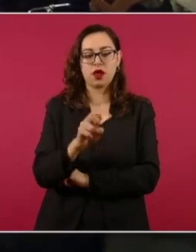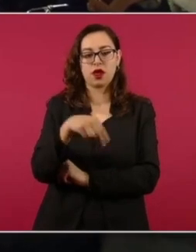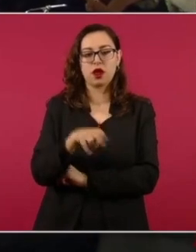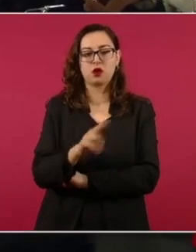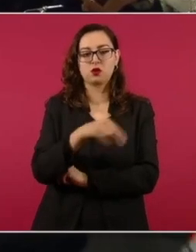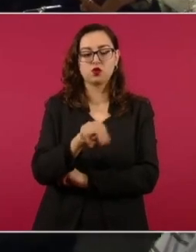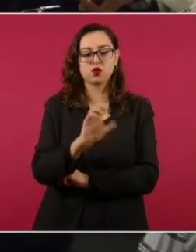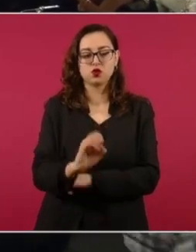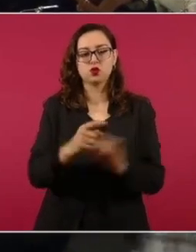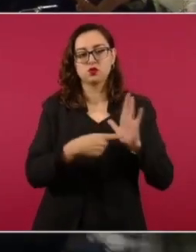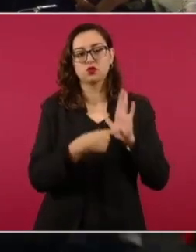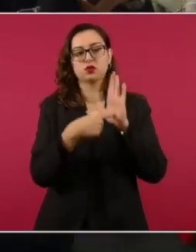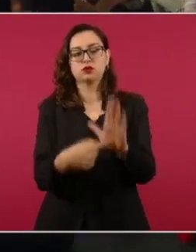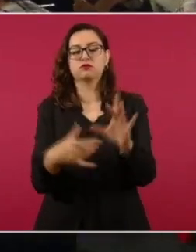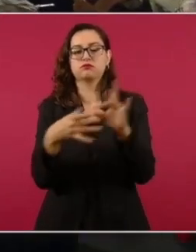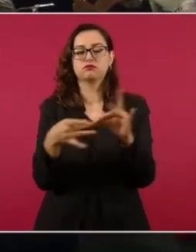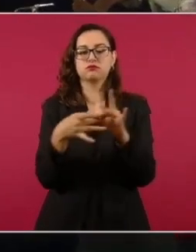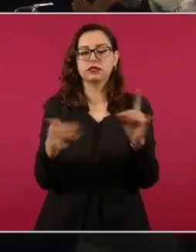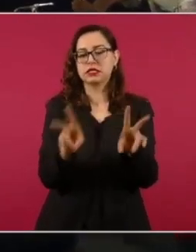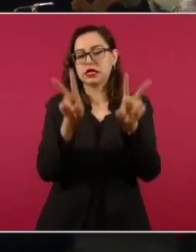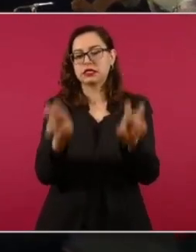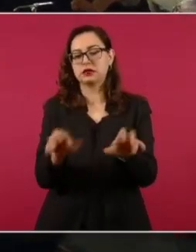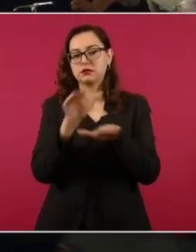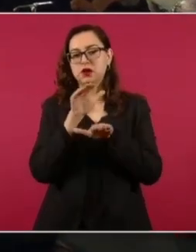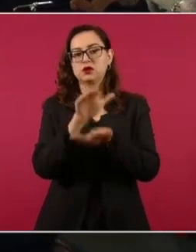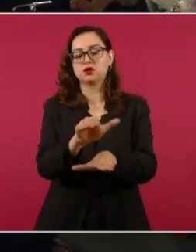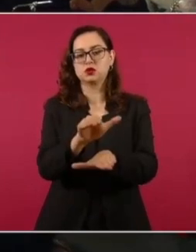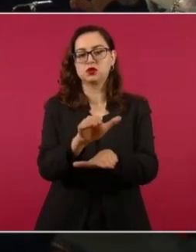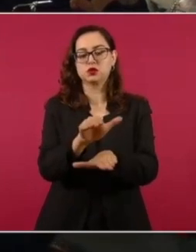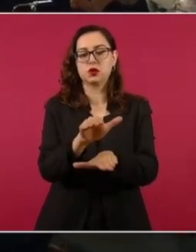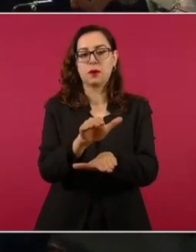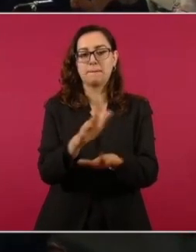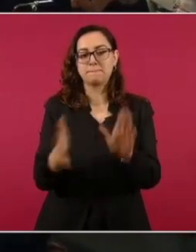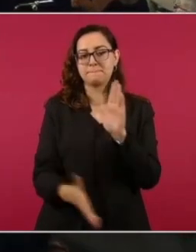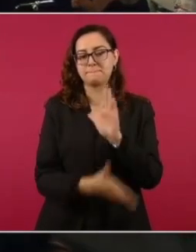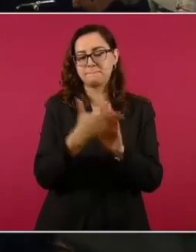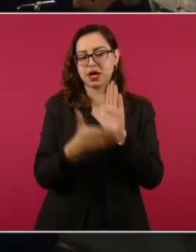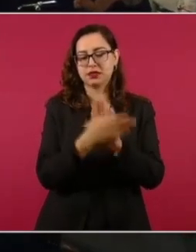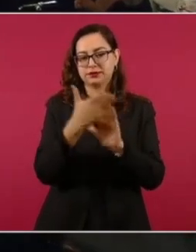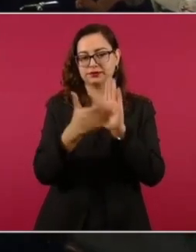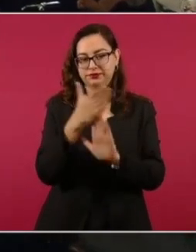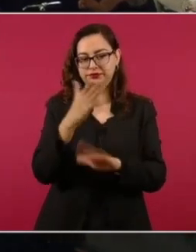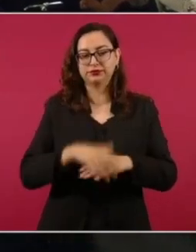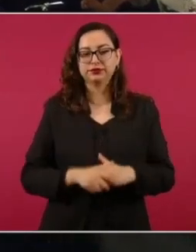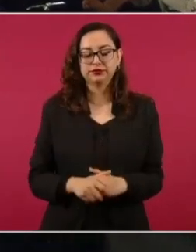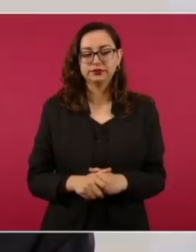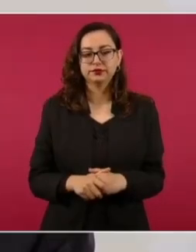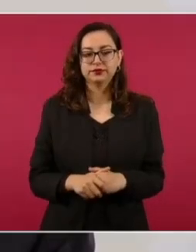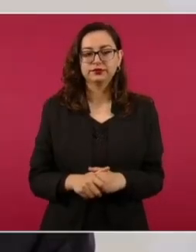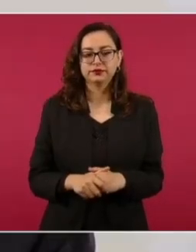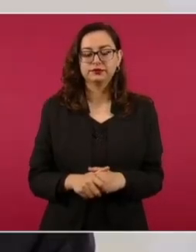en términos así muy generales en materia de construcción de carreteras, es